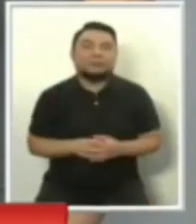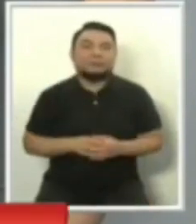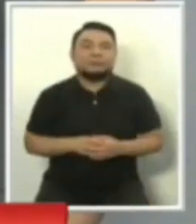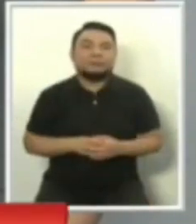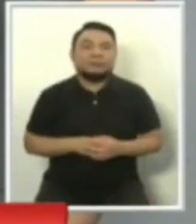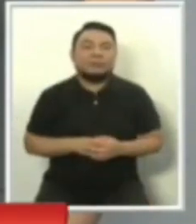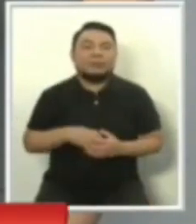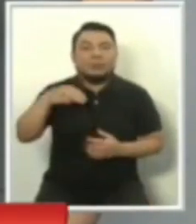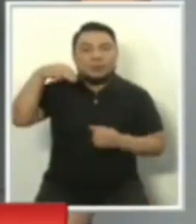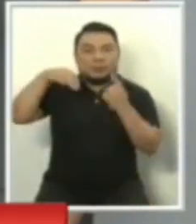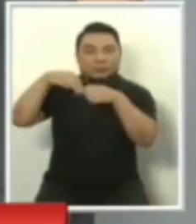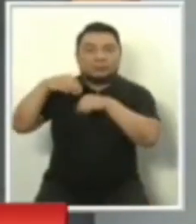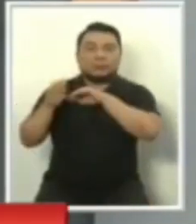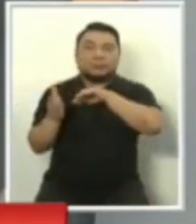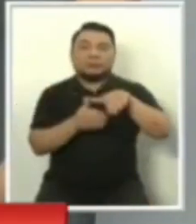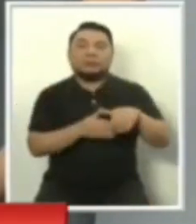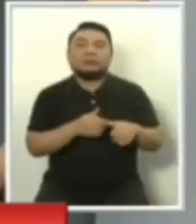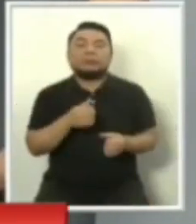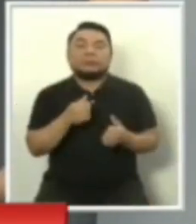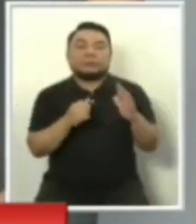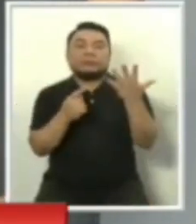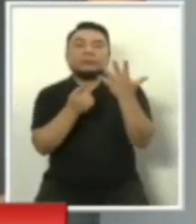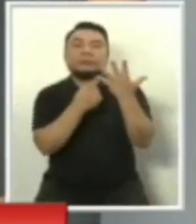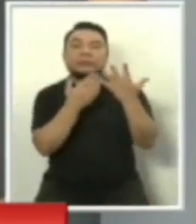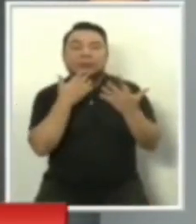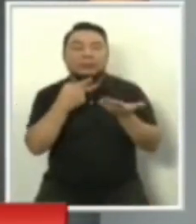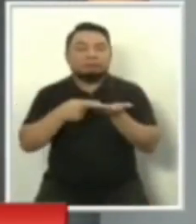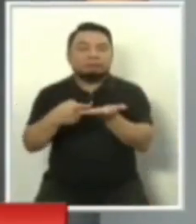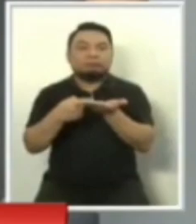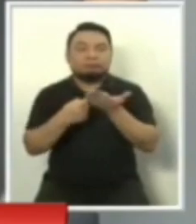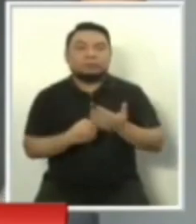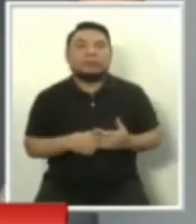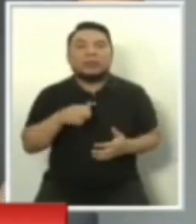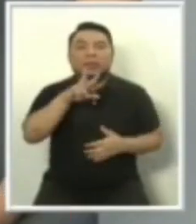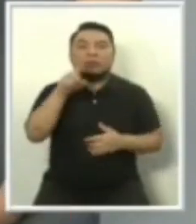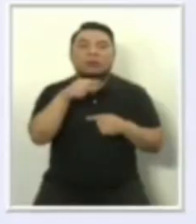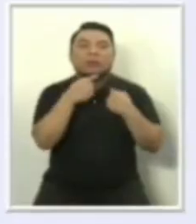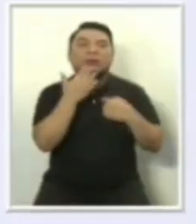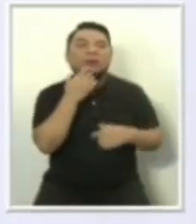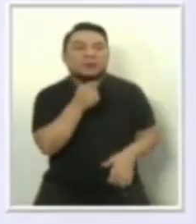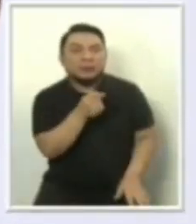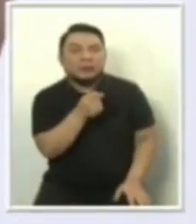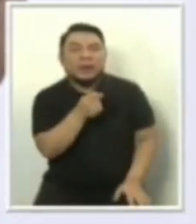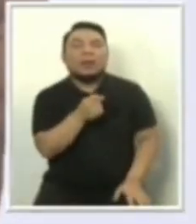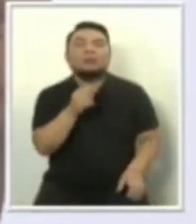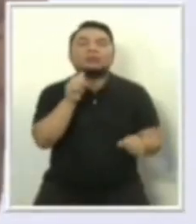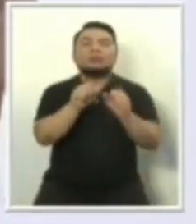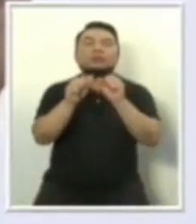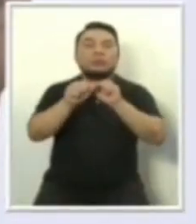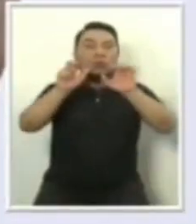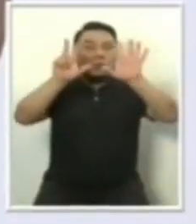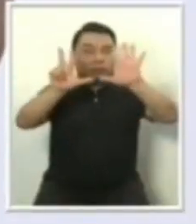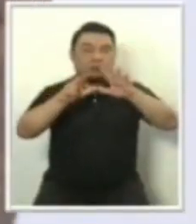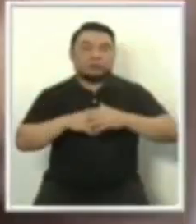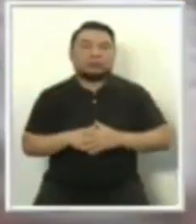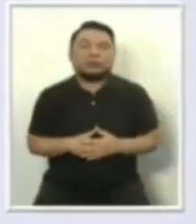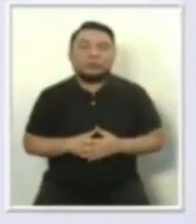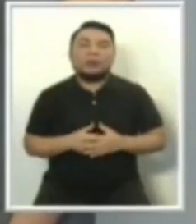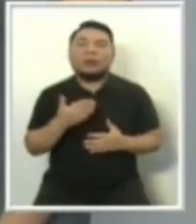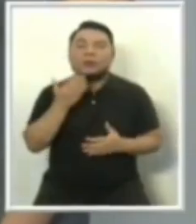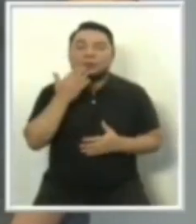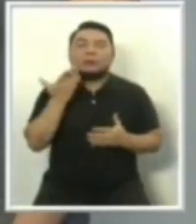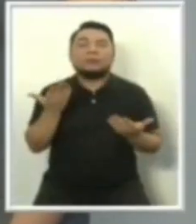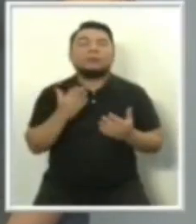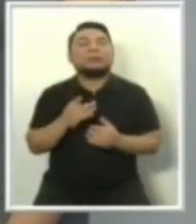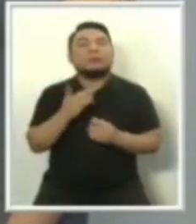Entramos al quinto candidato de esta última fecha de debates presidenciales del treinta y uno de marzo. Es el número ocho, Partido